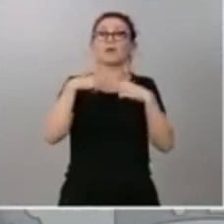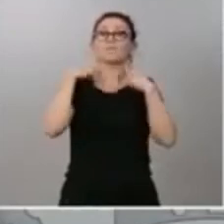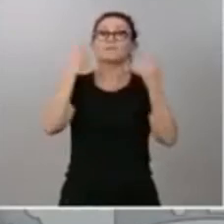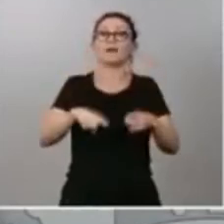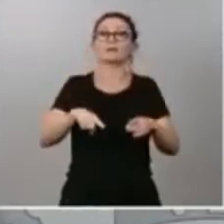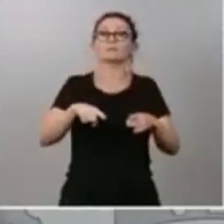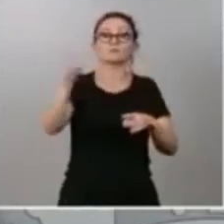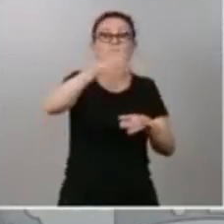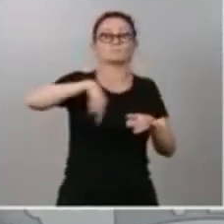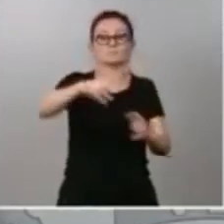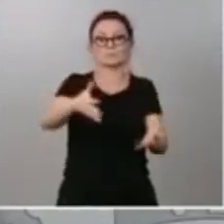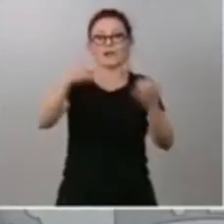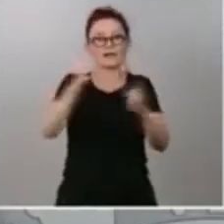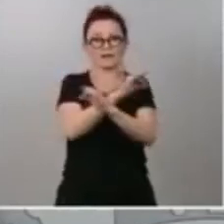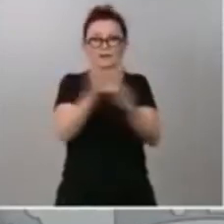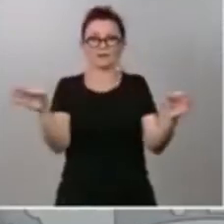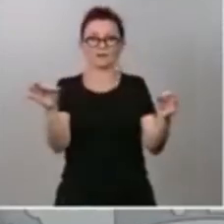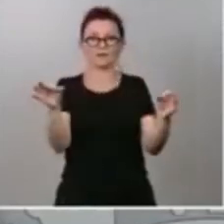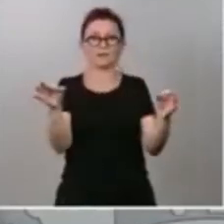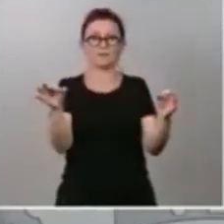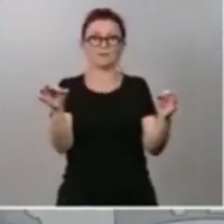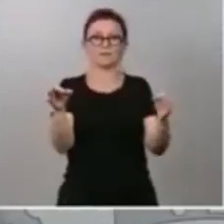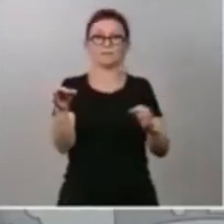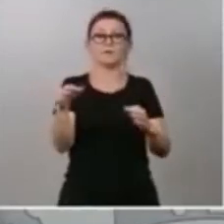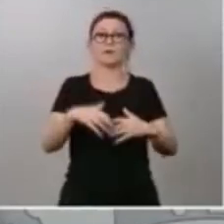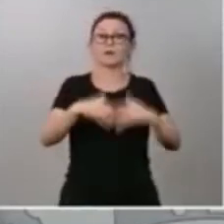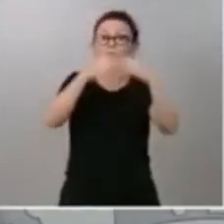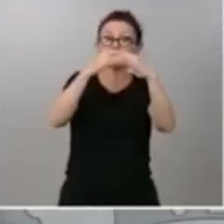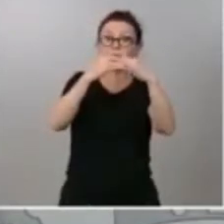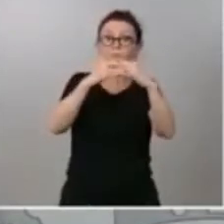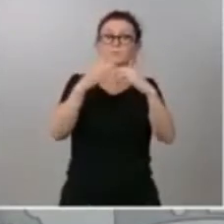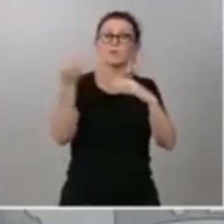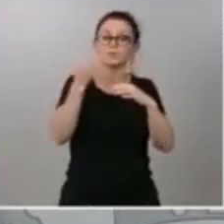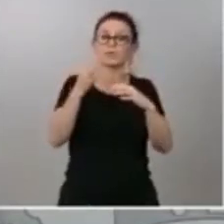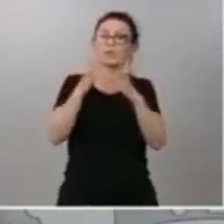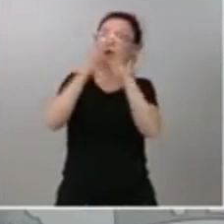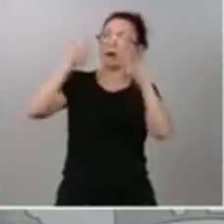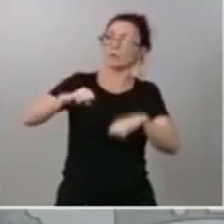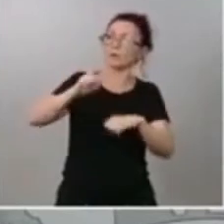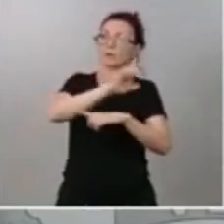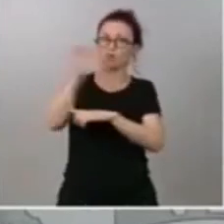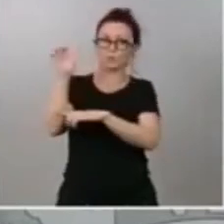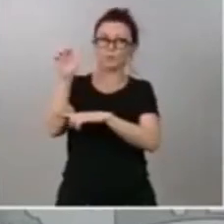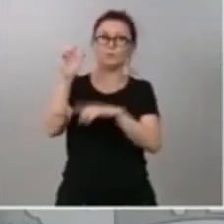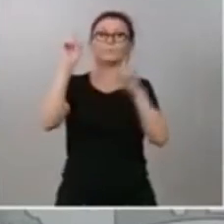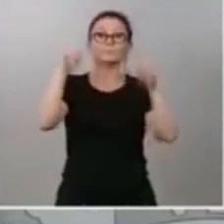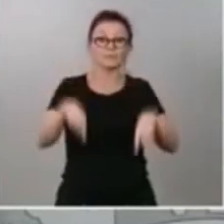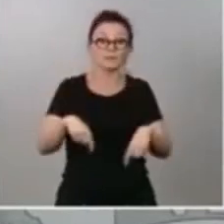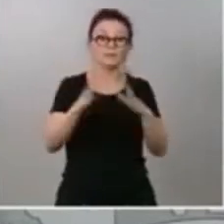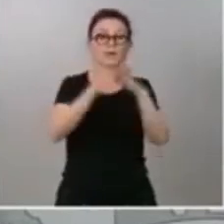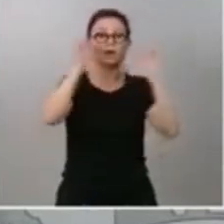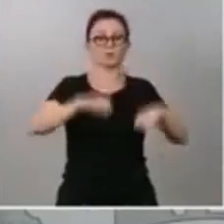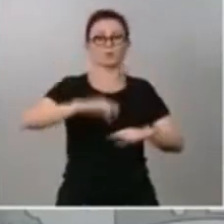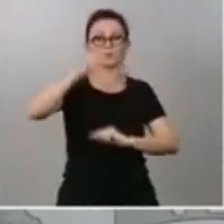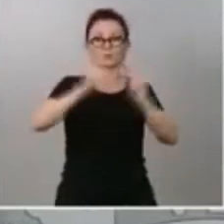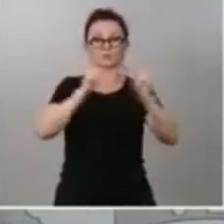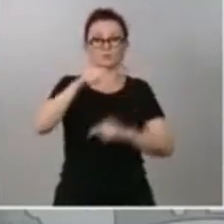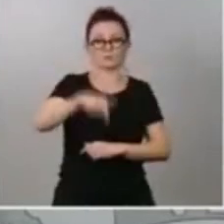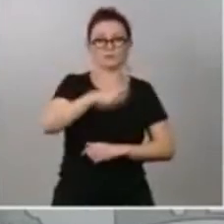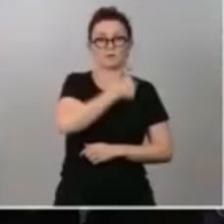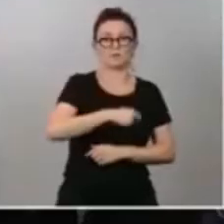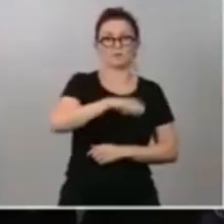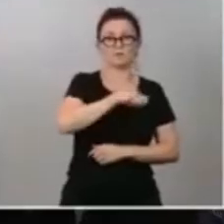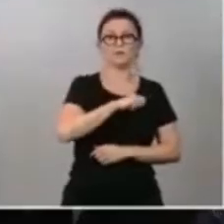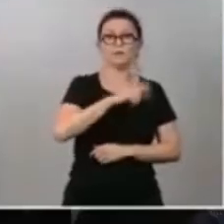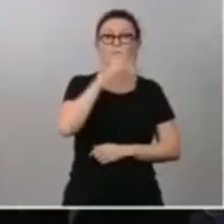La recuperación precisa, además del acuerdo europeo, de un nuevo acuerdo presupuestario. Y por eso llamo a todas las